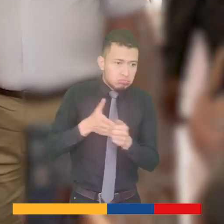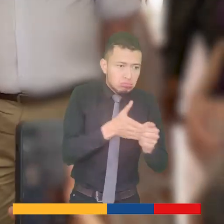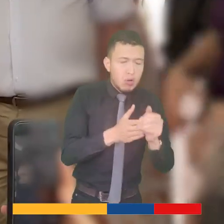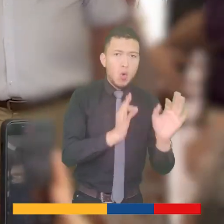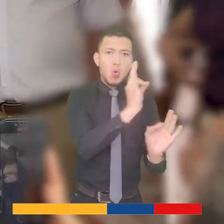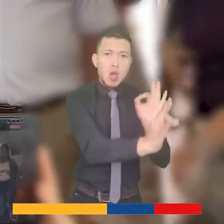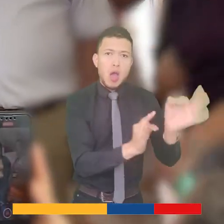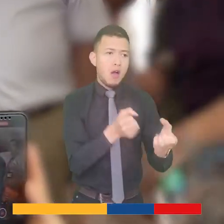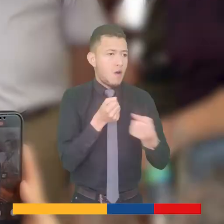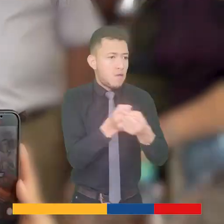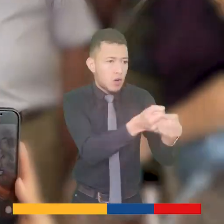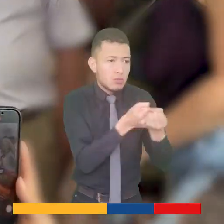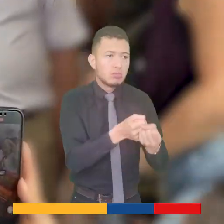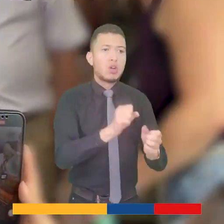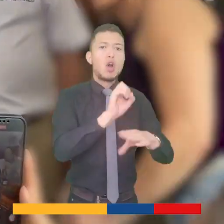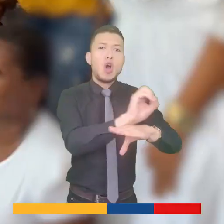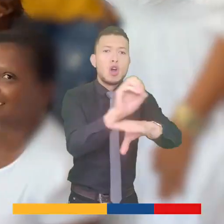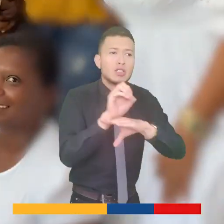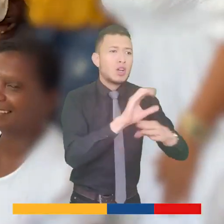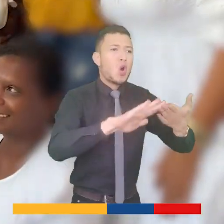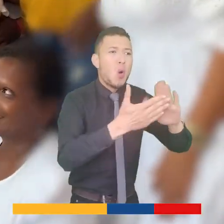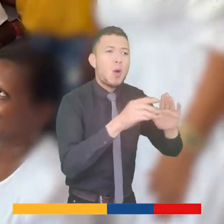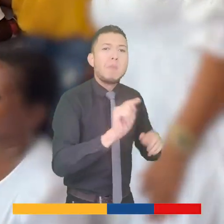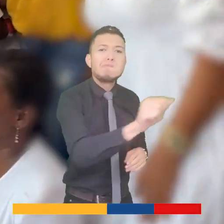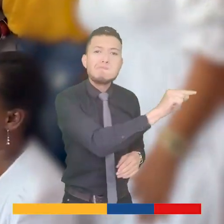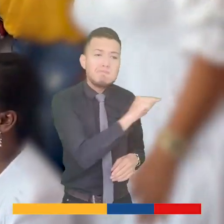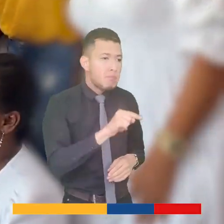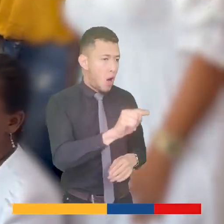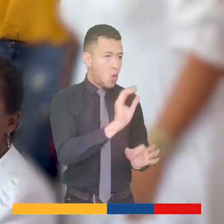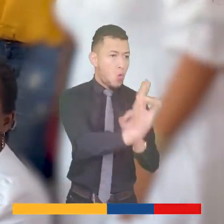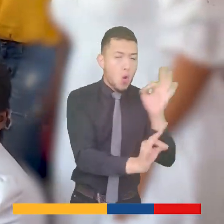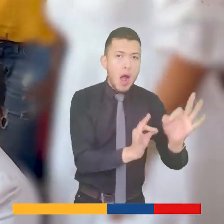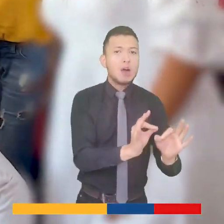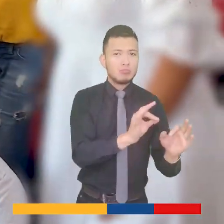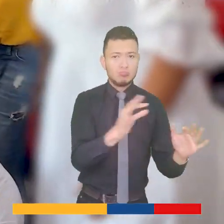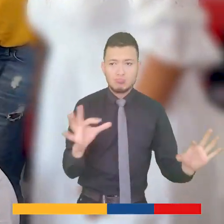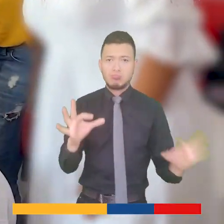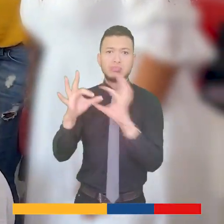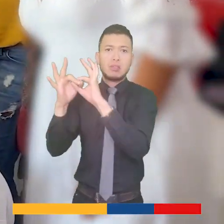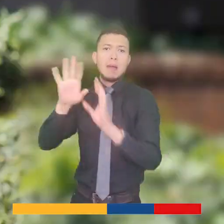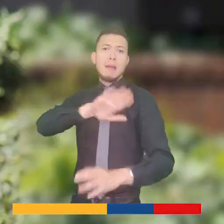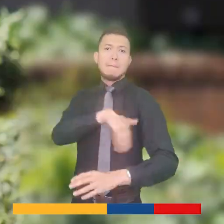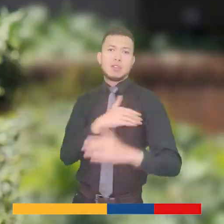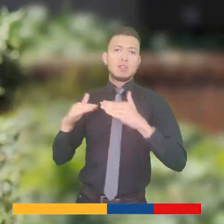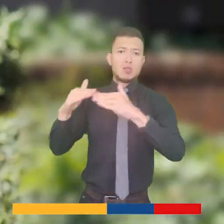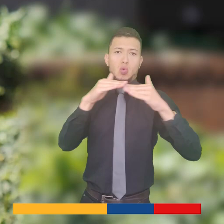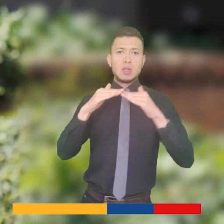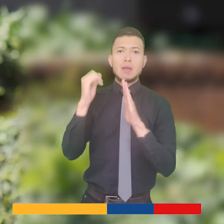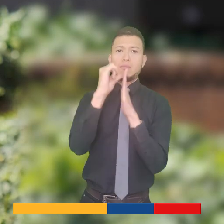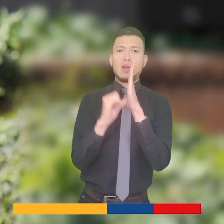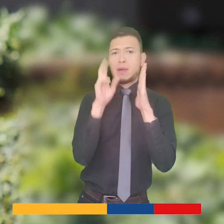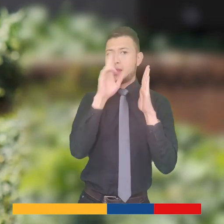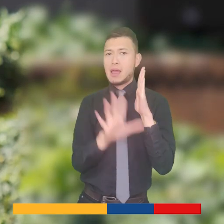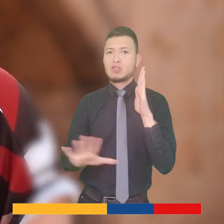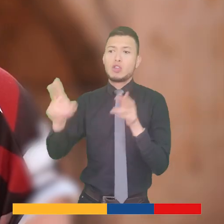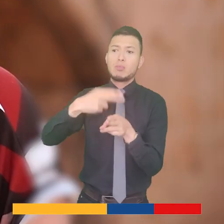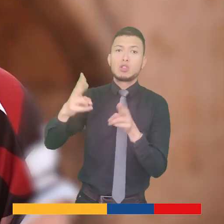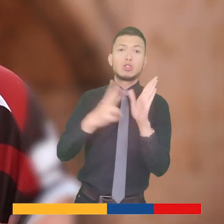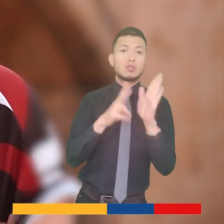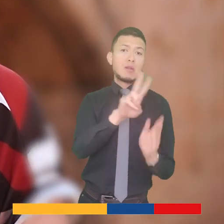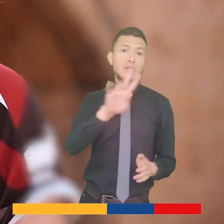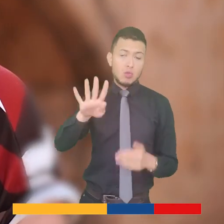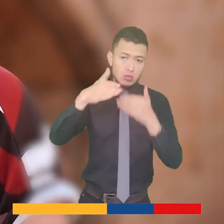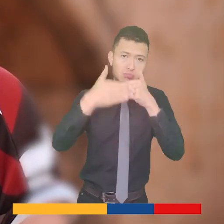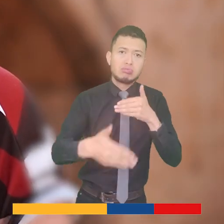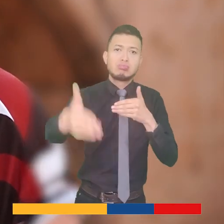un compromiso de llevar tanto las rutas del cuidado como el fortalecimiento de las organizaciones de cuidado comunitario al Ministerio de la Igualdad con